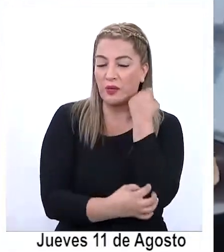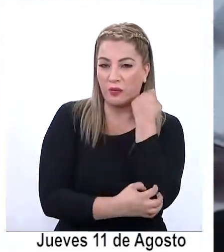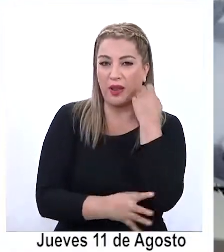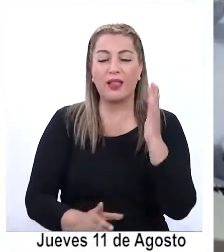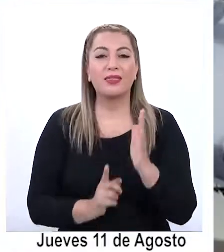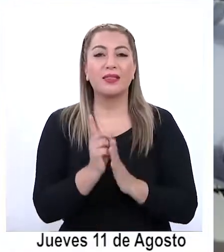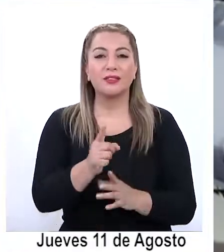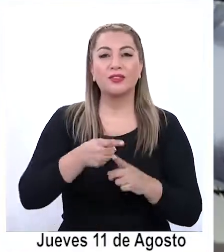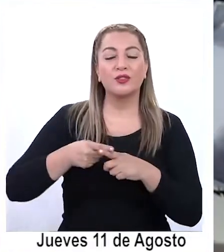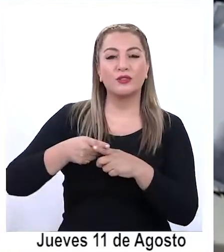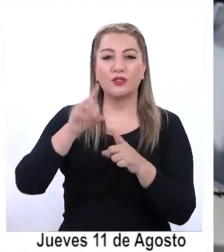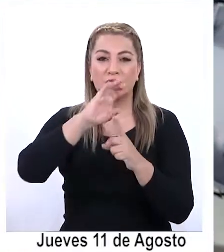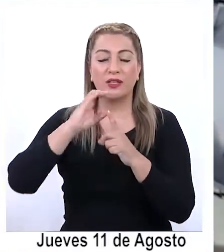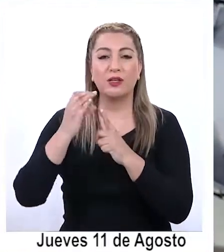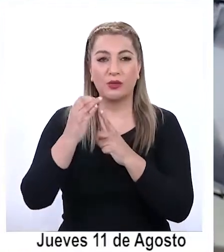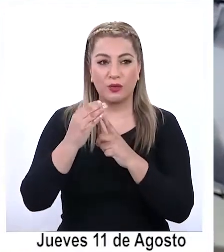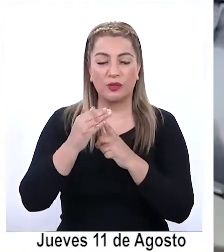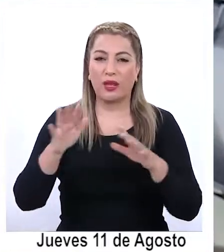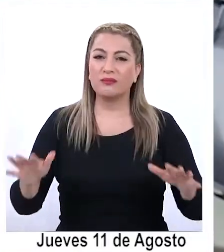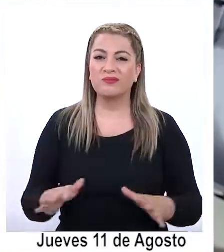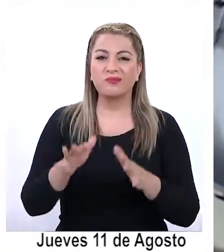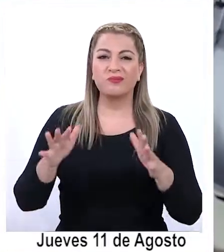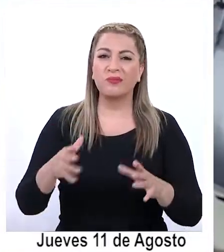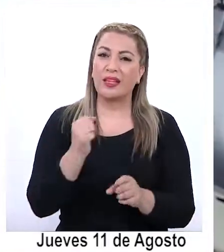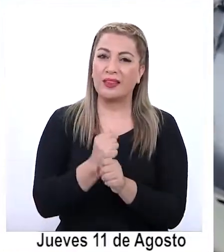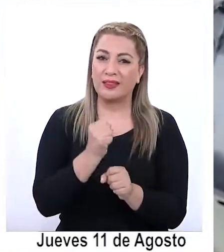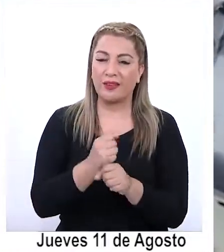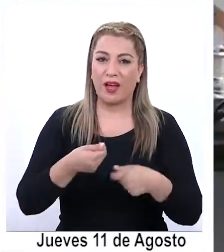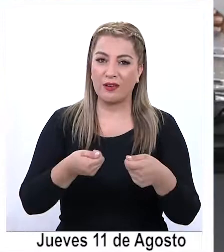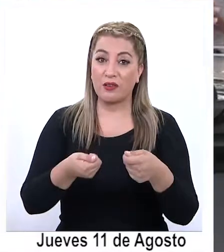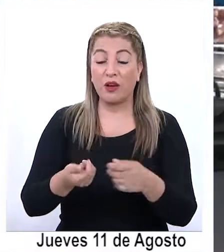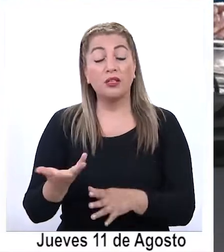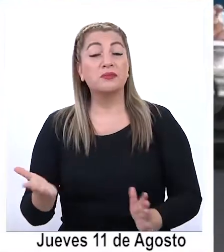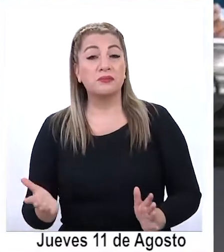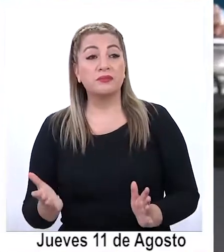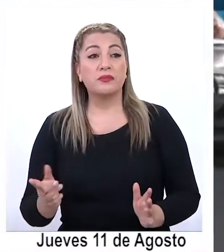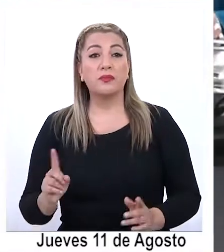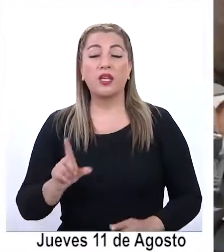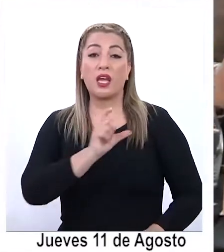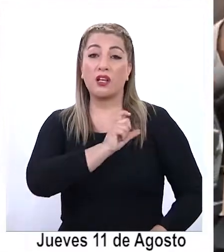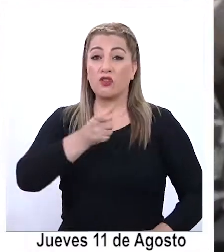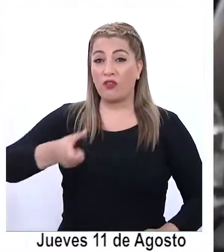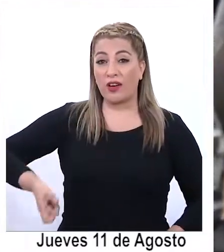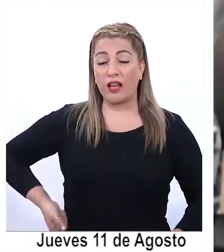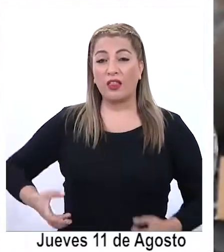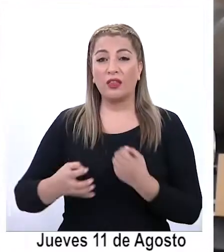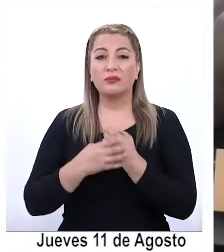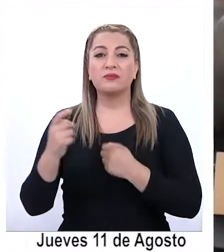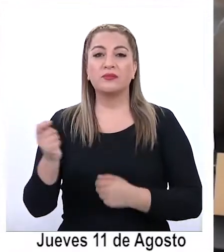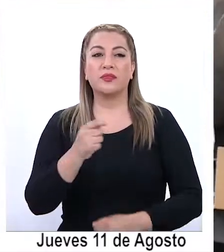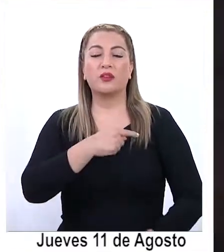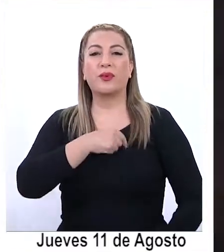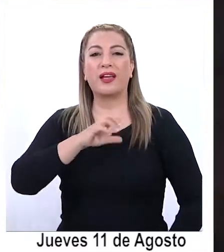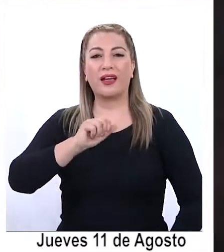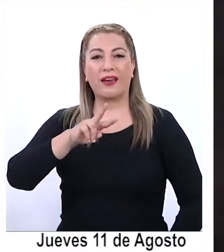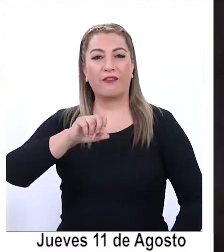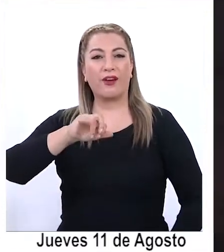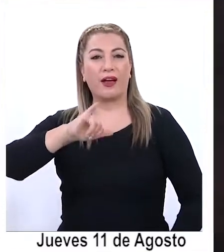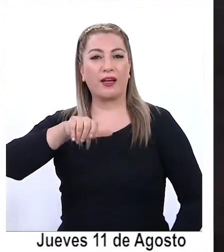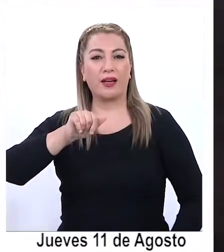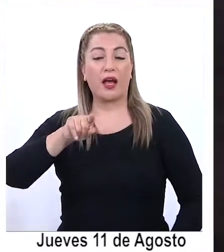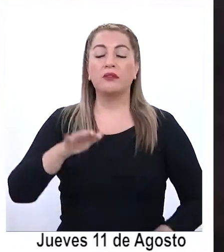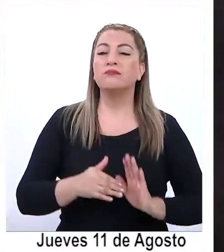el desarrollo social y cultural y el fomento productivo. Sin embargo, el gobernador de Tarapacá, José Miguel Carvajal,